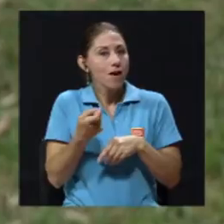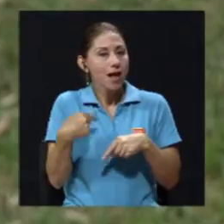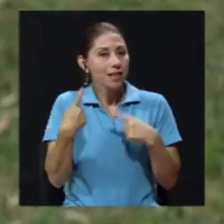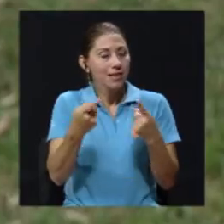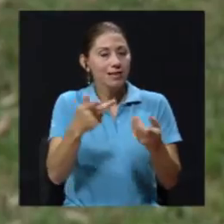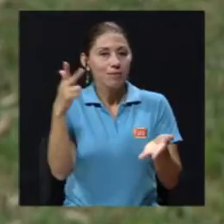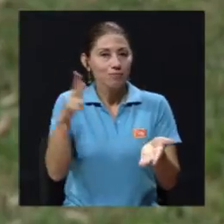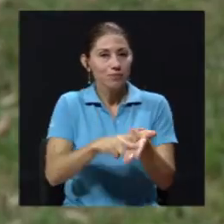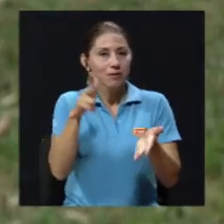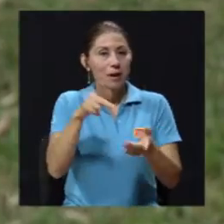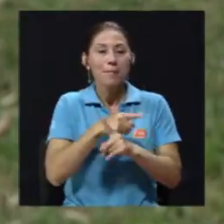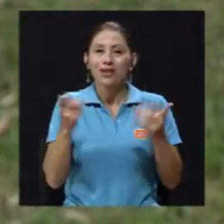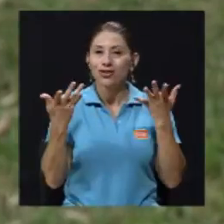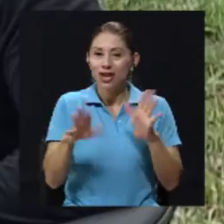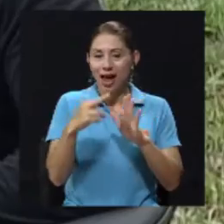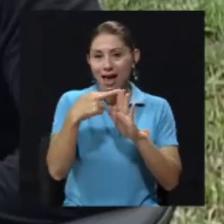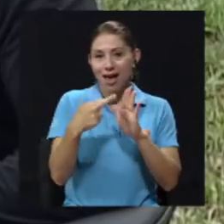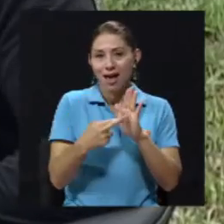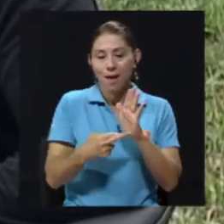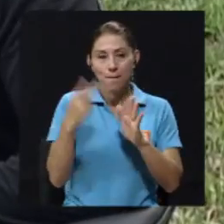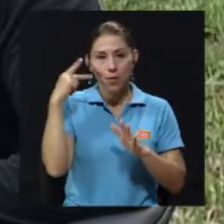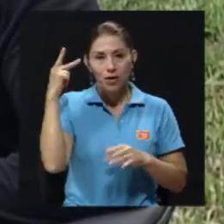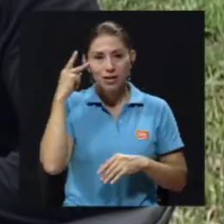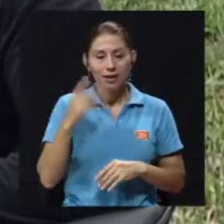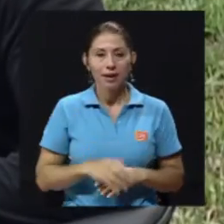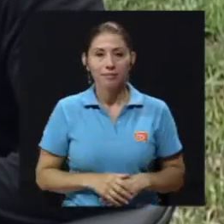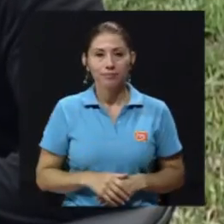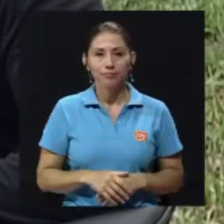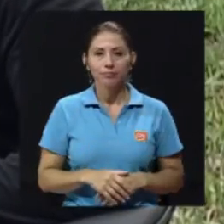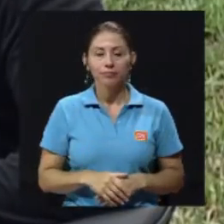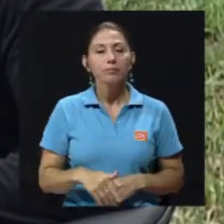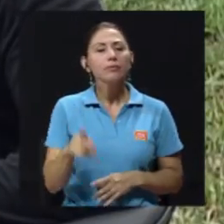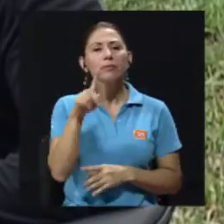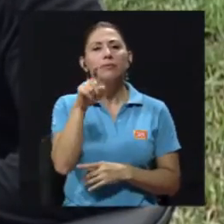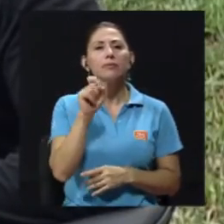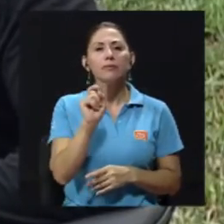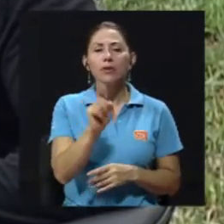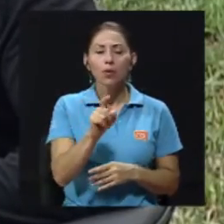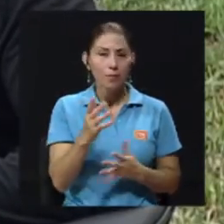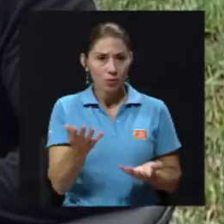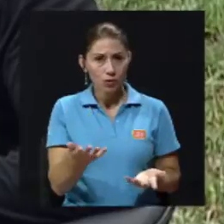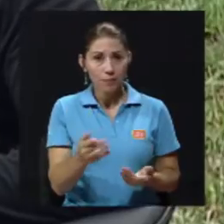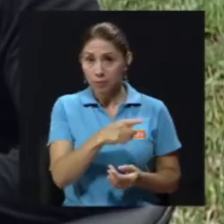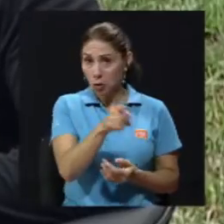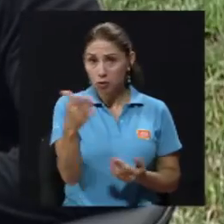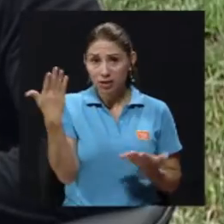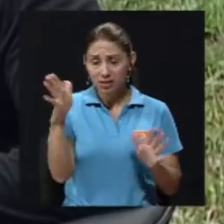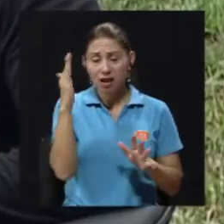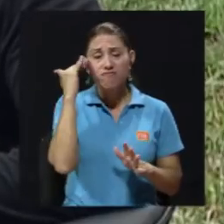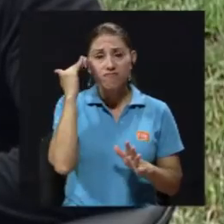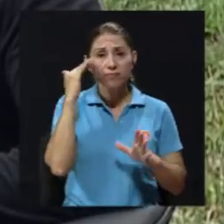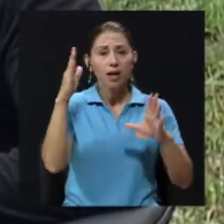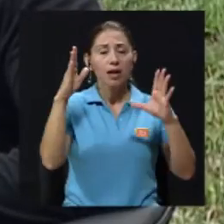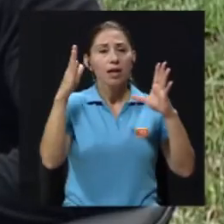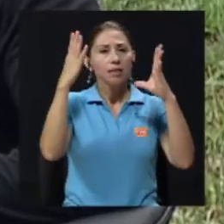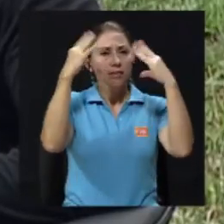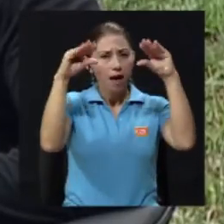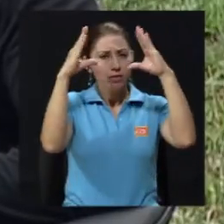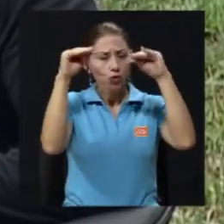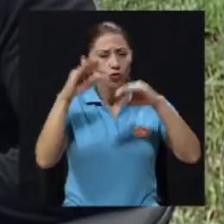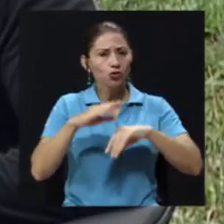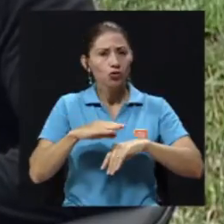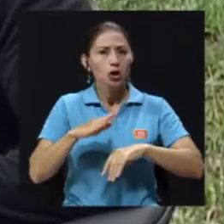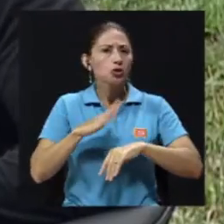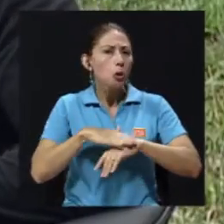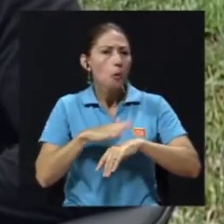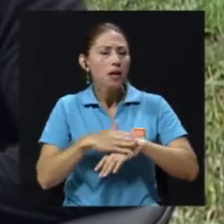existe la política como tal. Correcto. Doctora, una pregunta, en el INISA ustedes manejan datos con respecto a si la